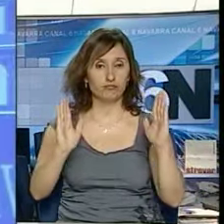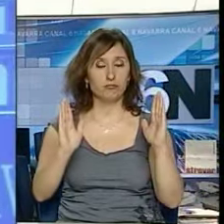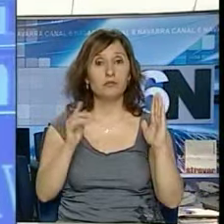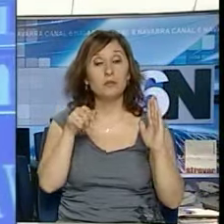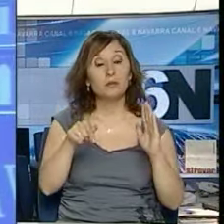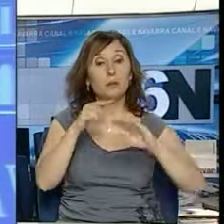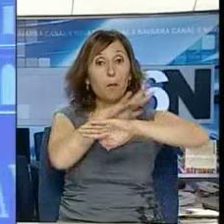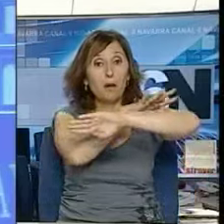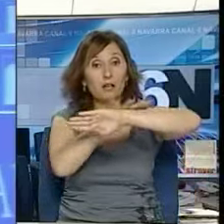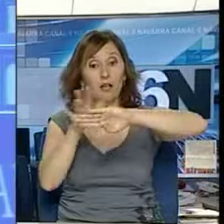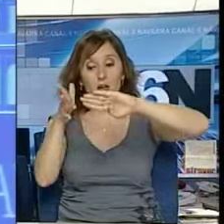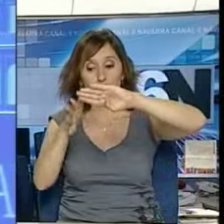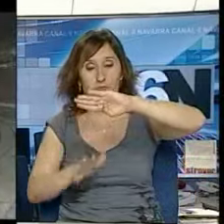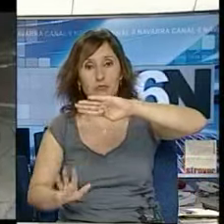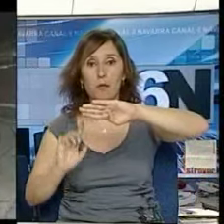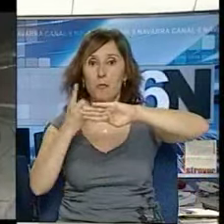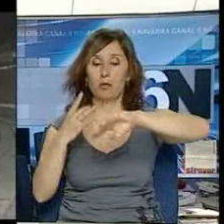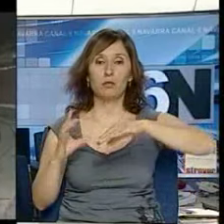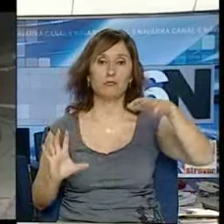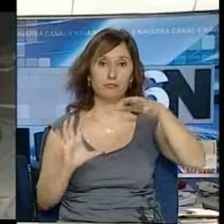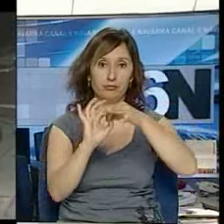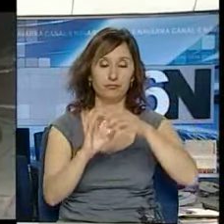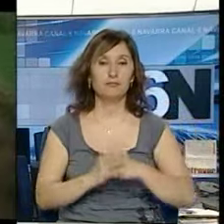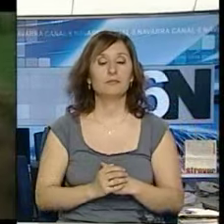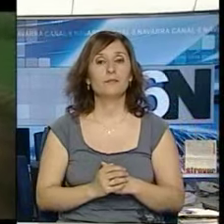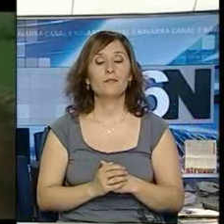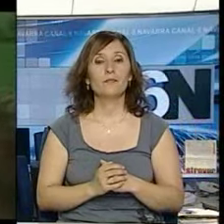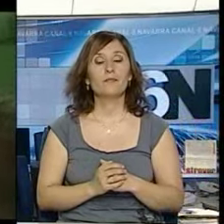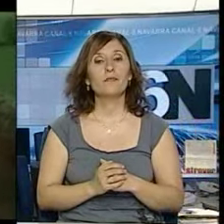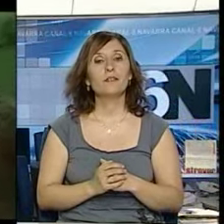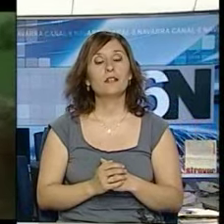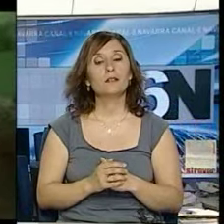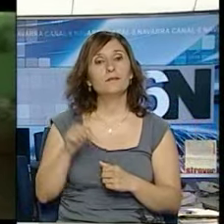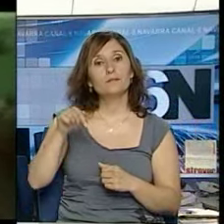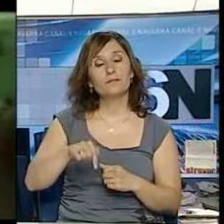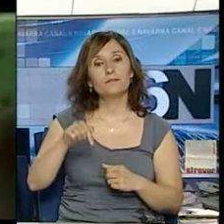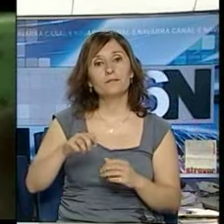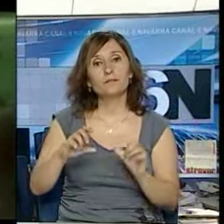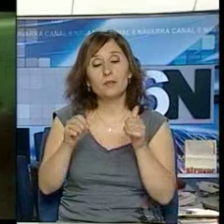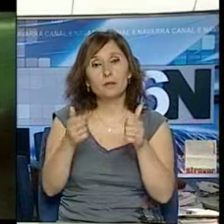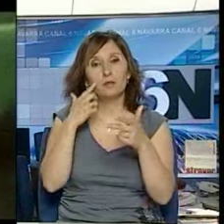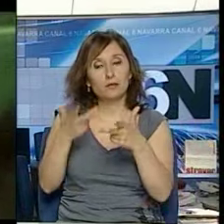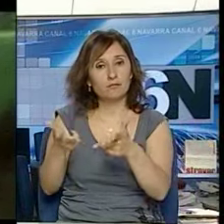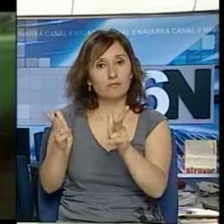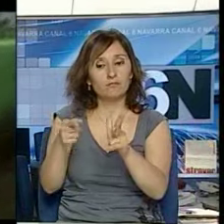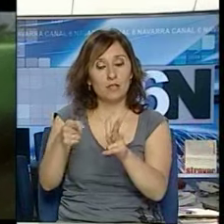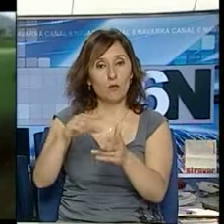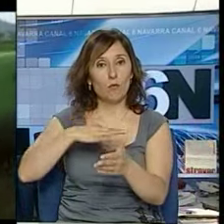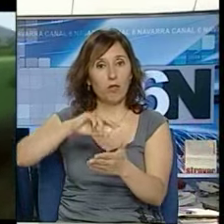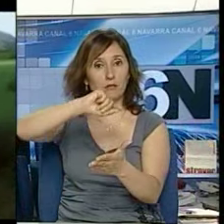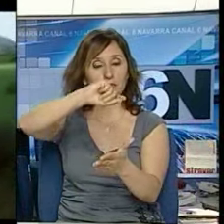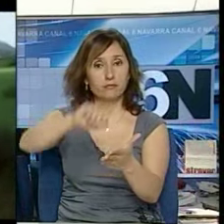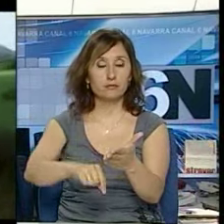ha aprobado la autorización para la contratación de las obras, la licitación y